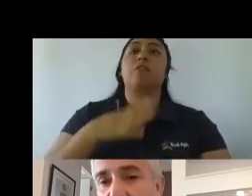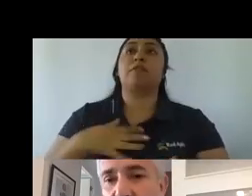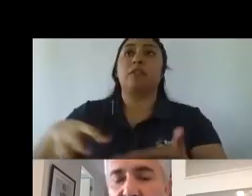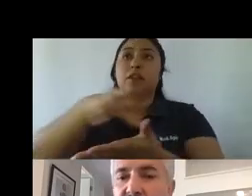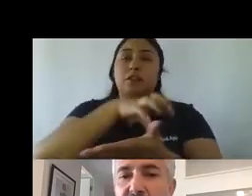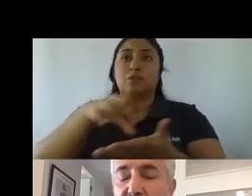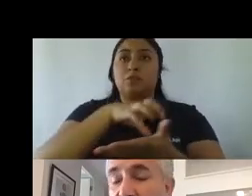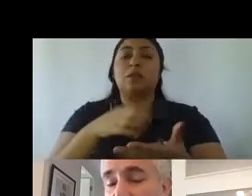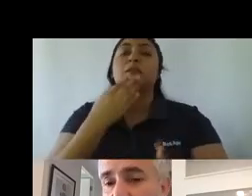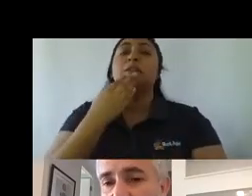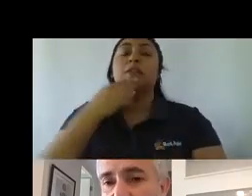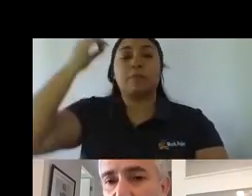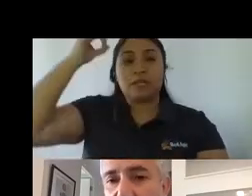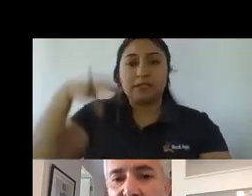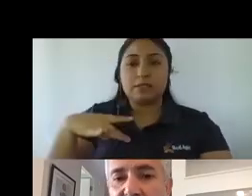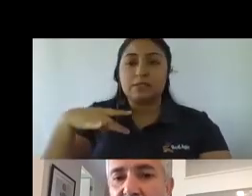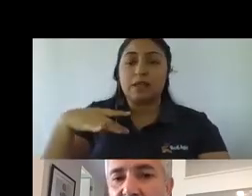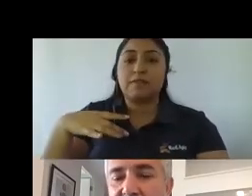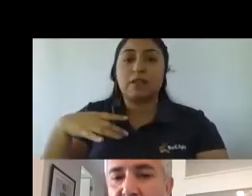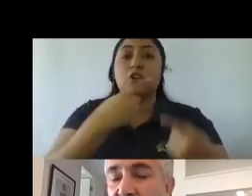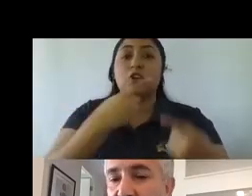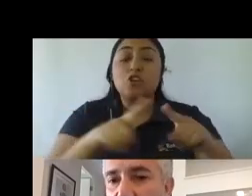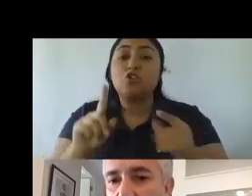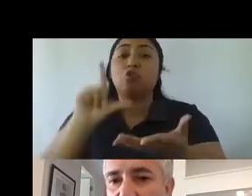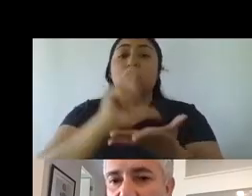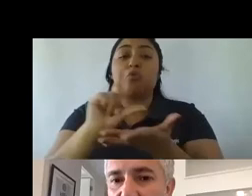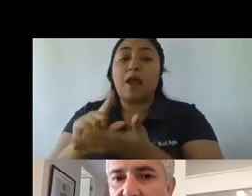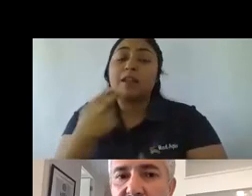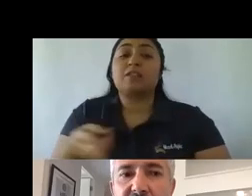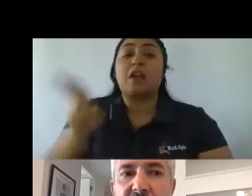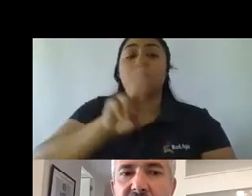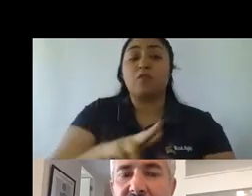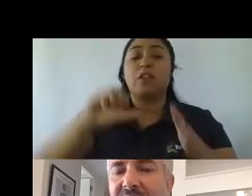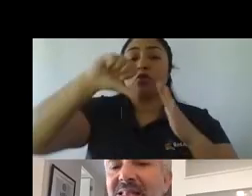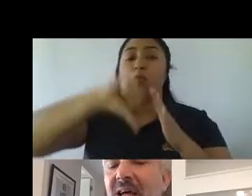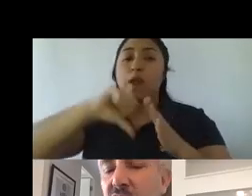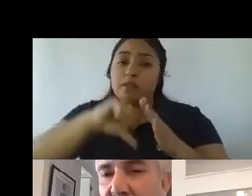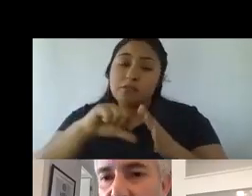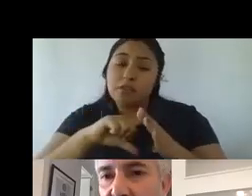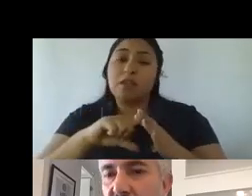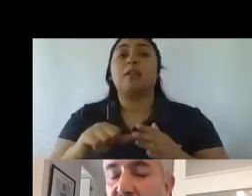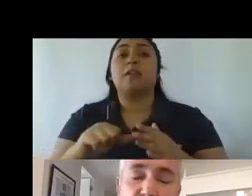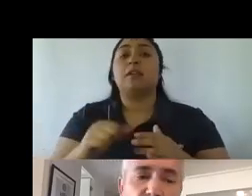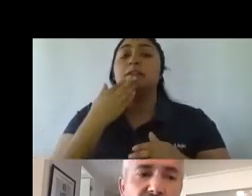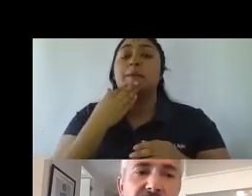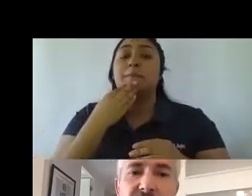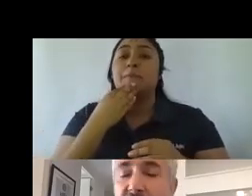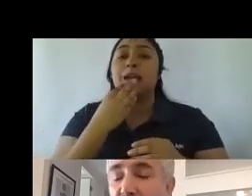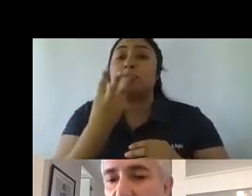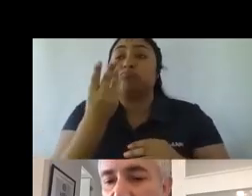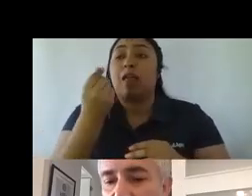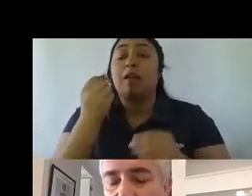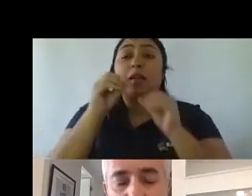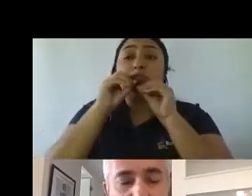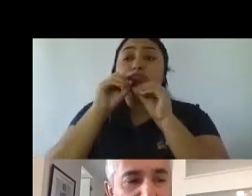sabemos de que en otras geografías ya están volviendo las cuarentenas, que la cantidad de contagios en Europa está